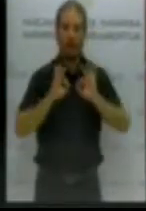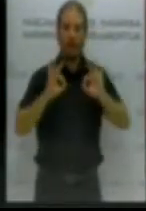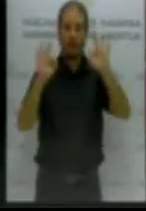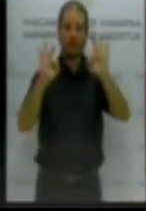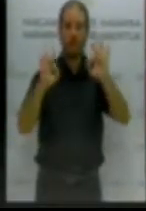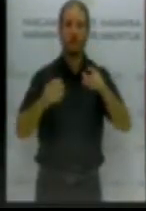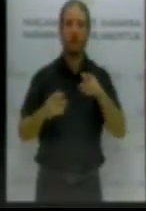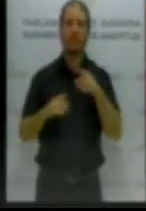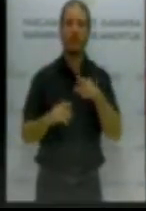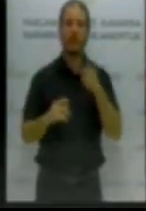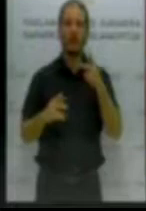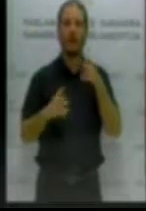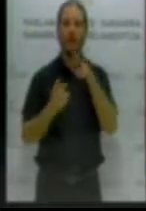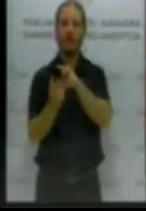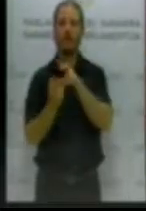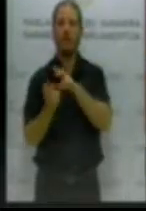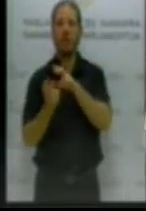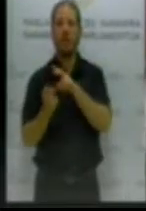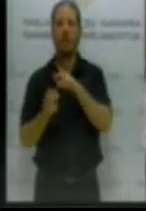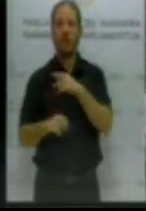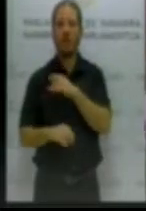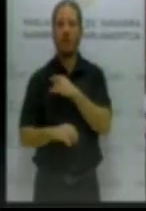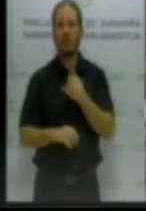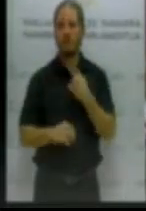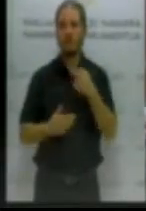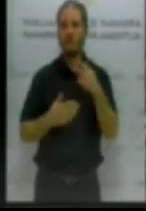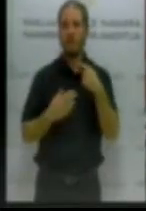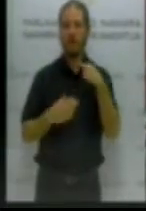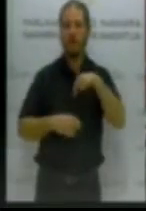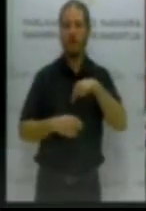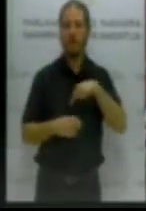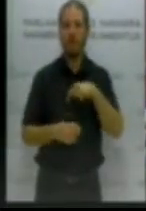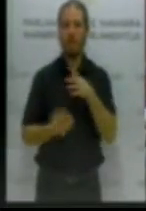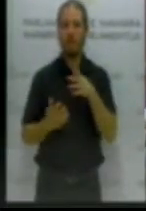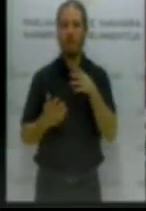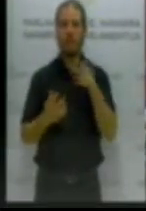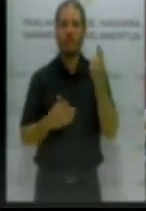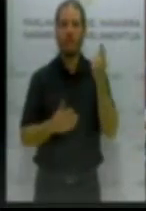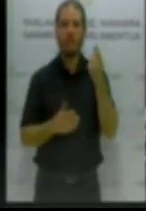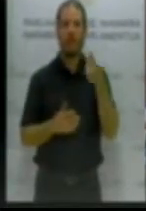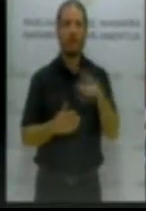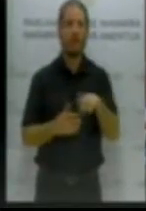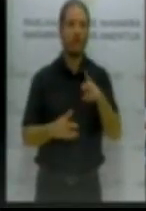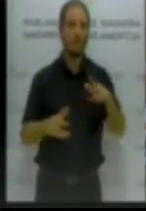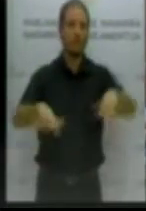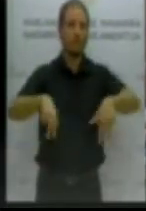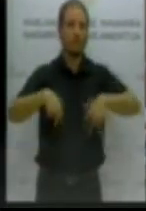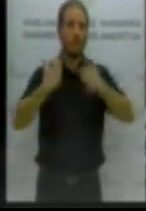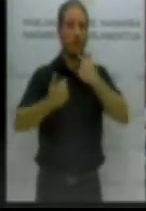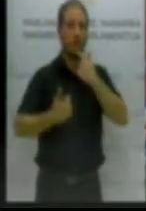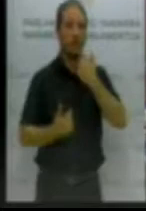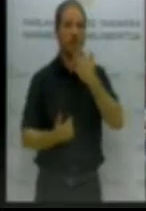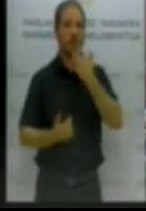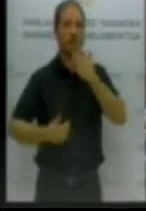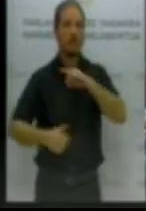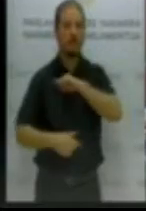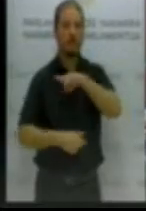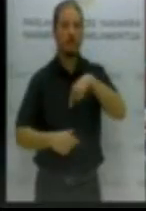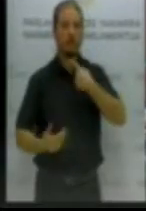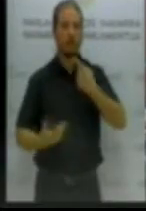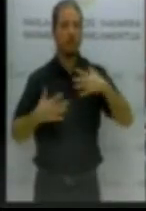fiscal que nos pueden permitir, ahora sí, si somos valientes y si somos ambiciosos,